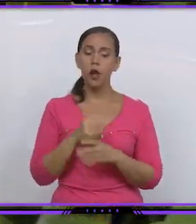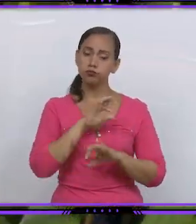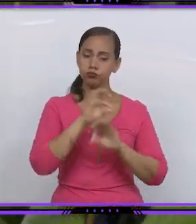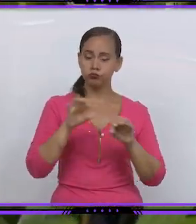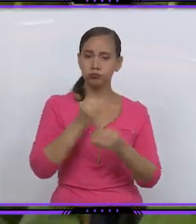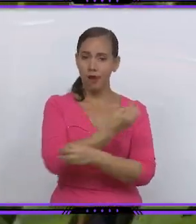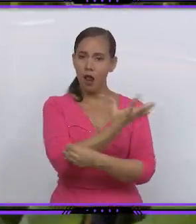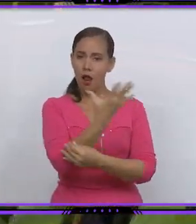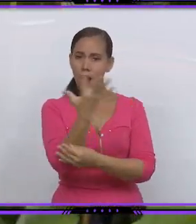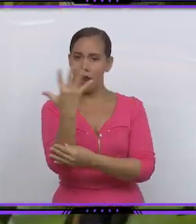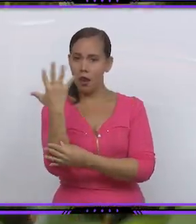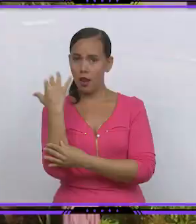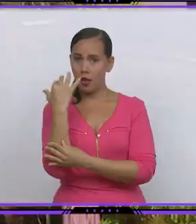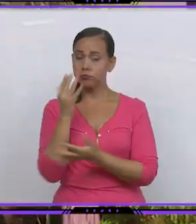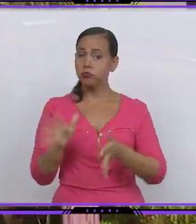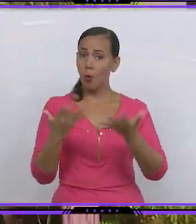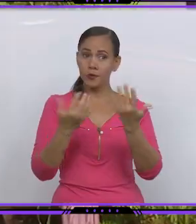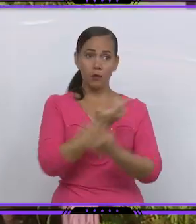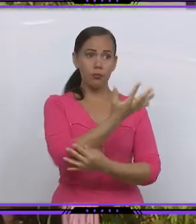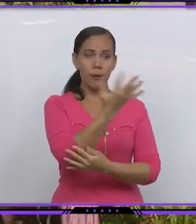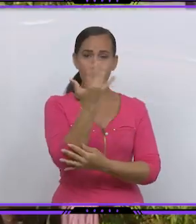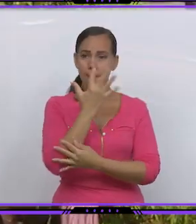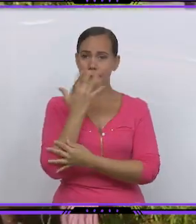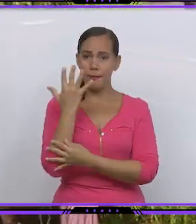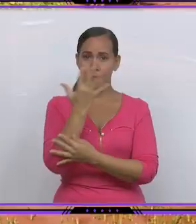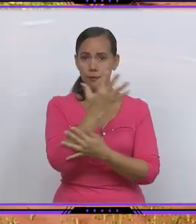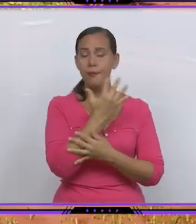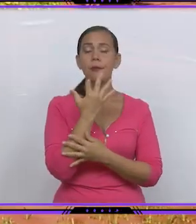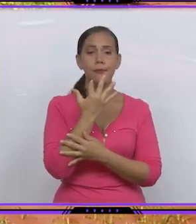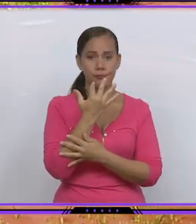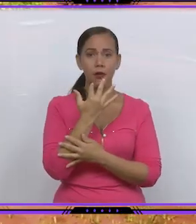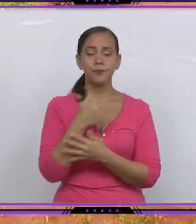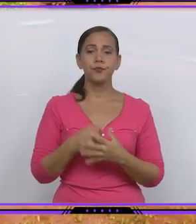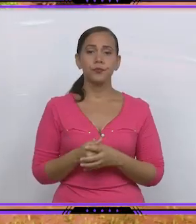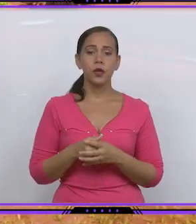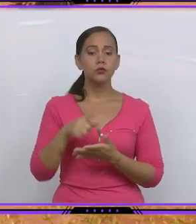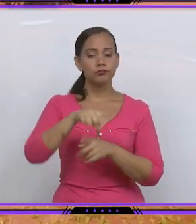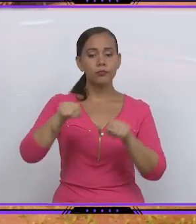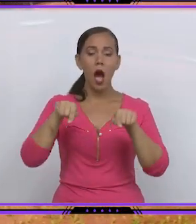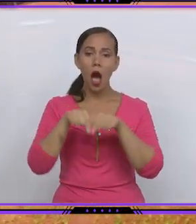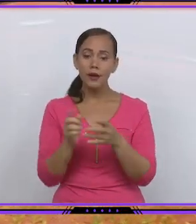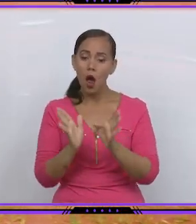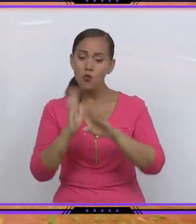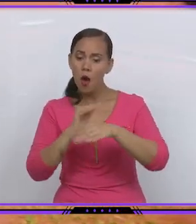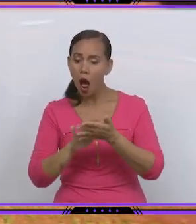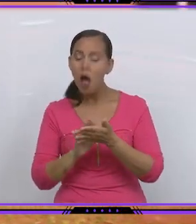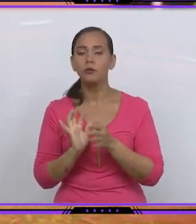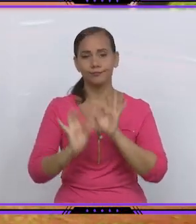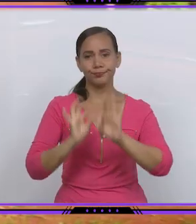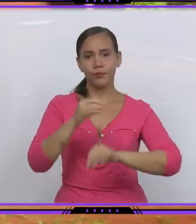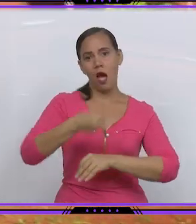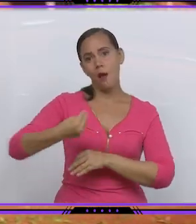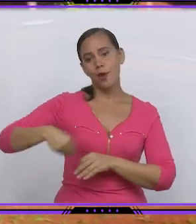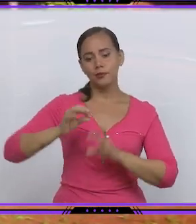forestales. Aumentar el índice boscoso se combina a su vez con la reconversión de áreas en desuso para transformar el